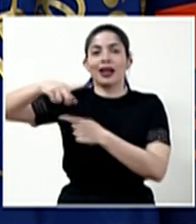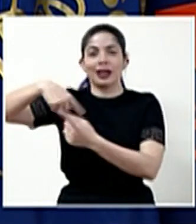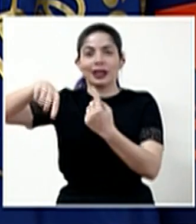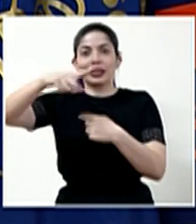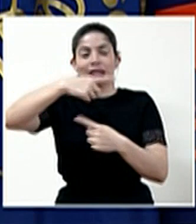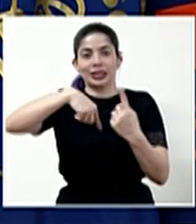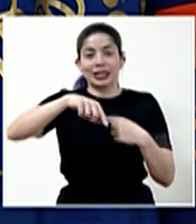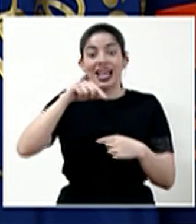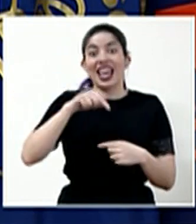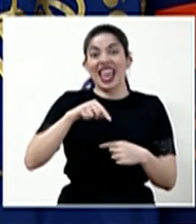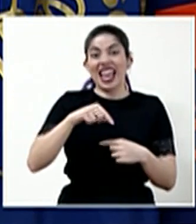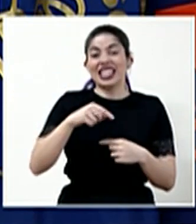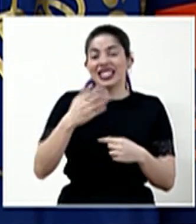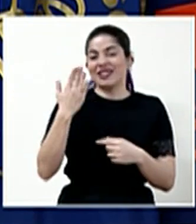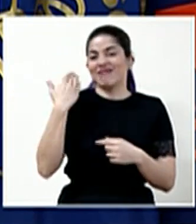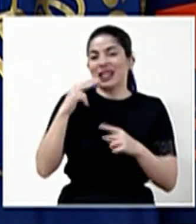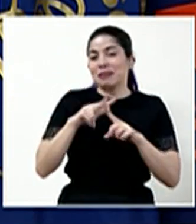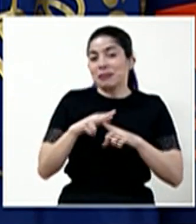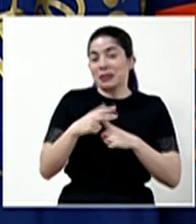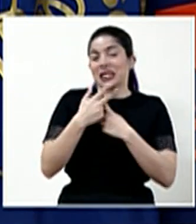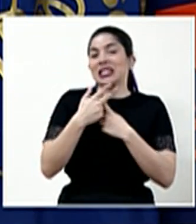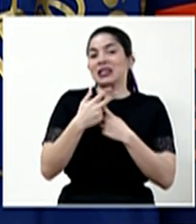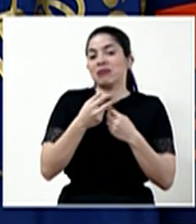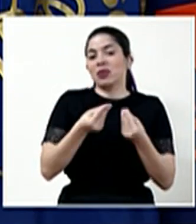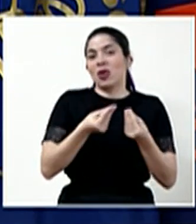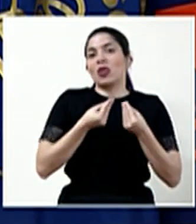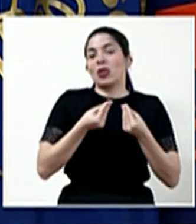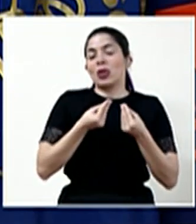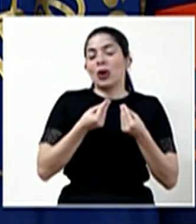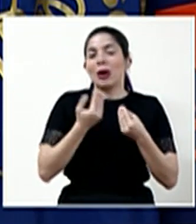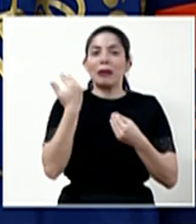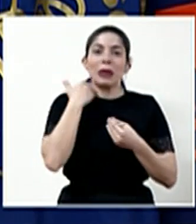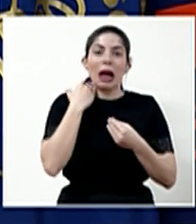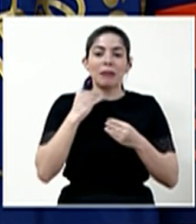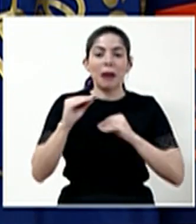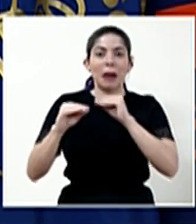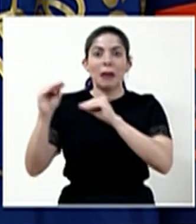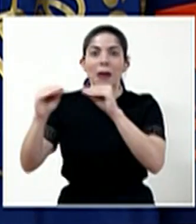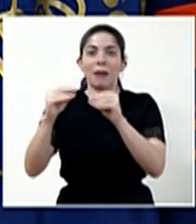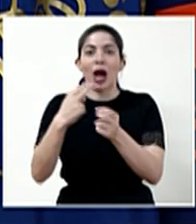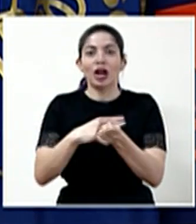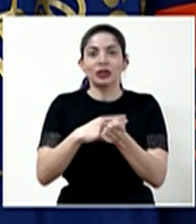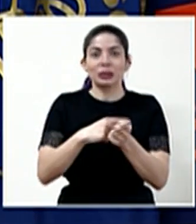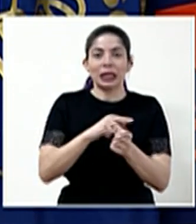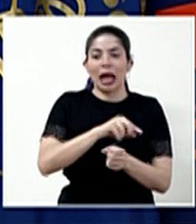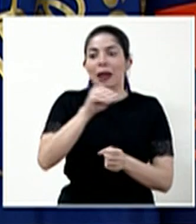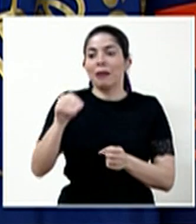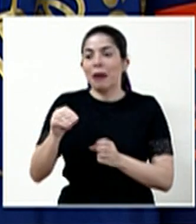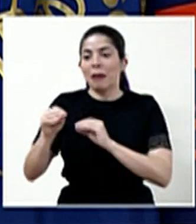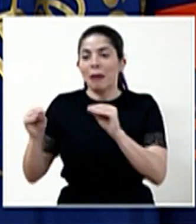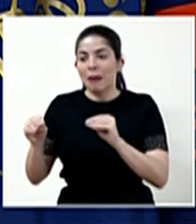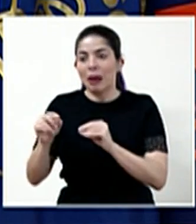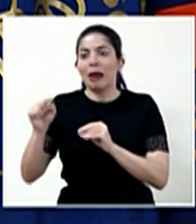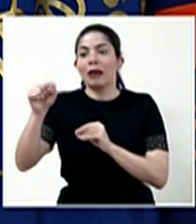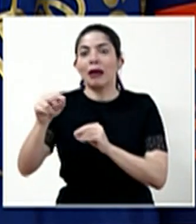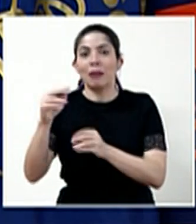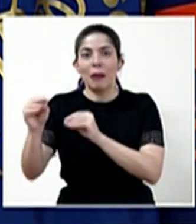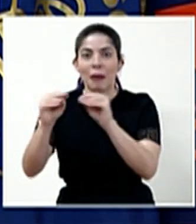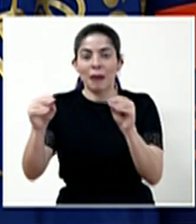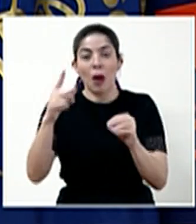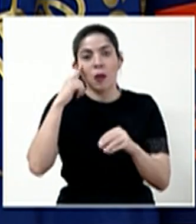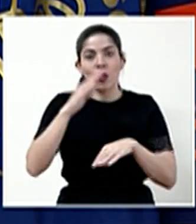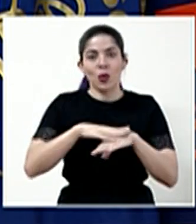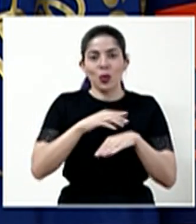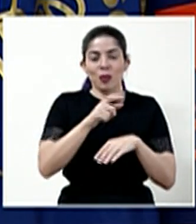lo que propagó el contagio entre un hospital y otro. Y por eso tenemos que tener un enorme cuidado